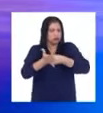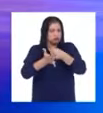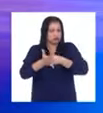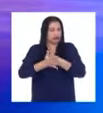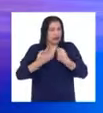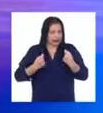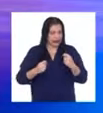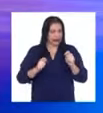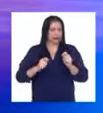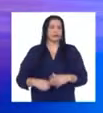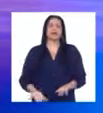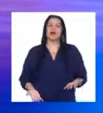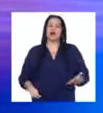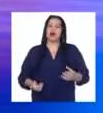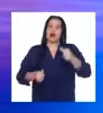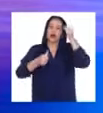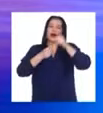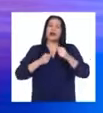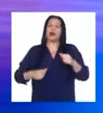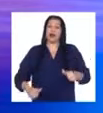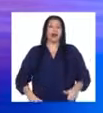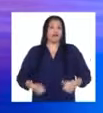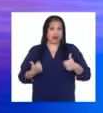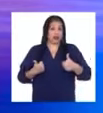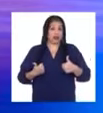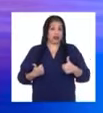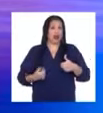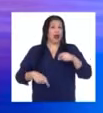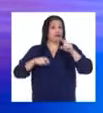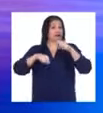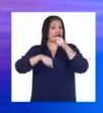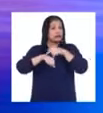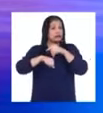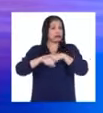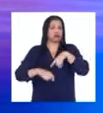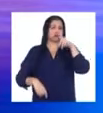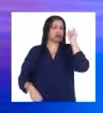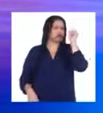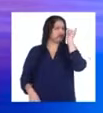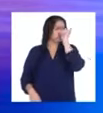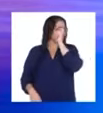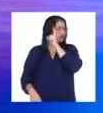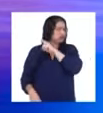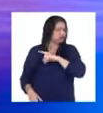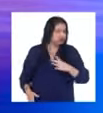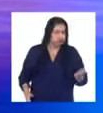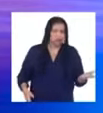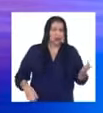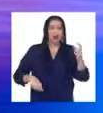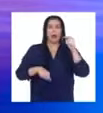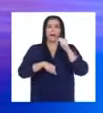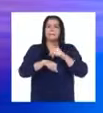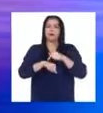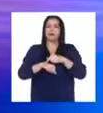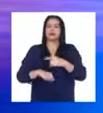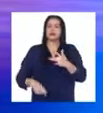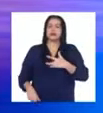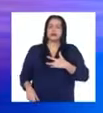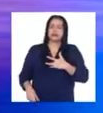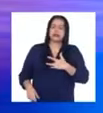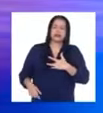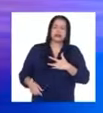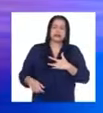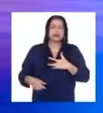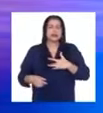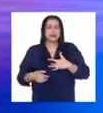En la vida hay momentos difíciles, momentos donde uno siente miedo